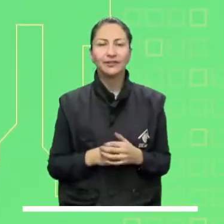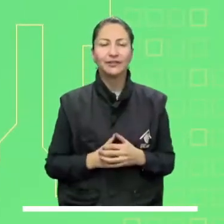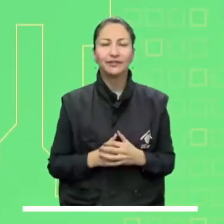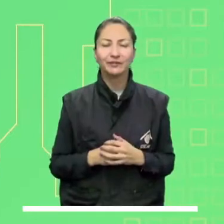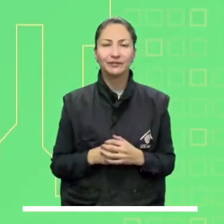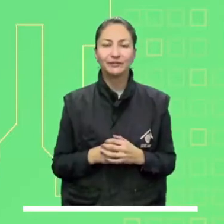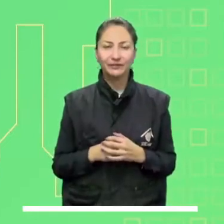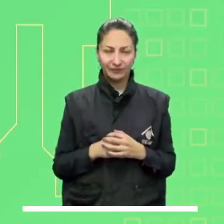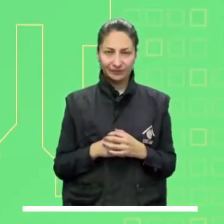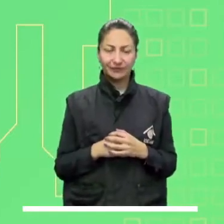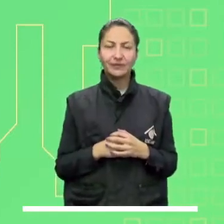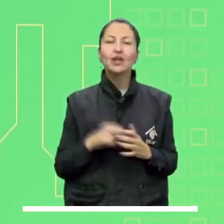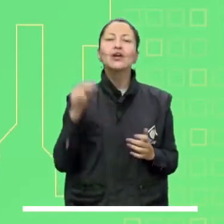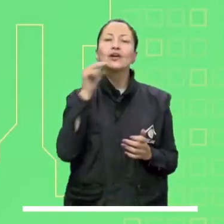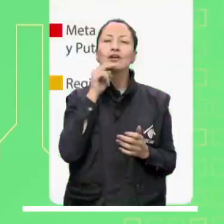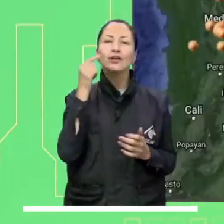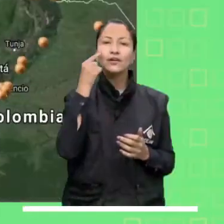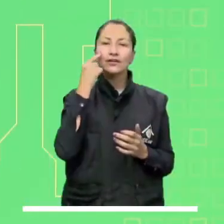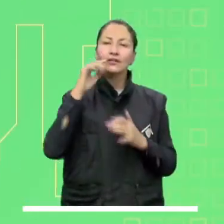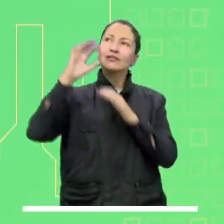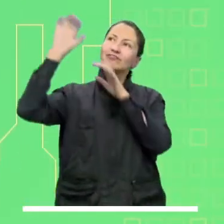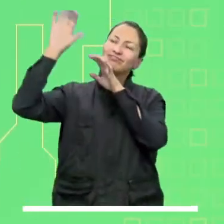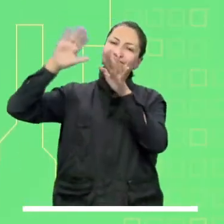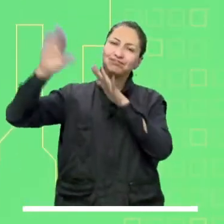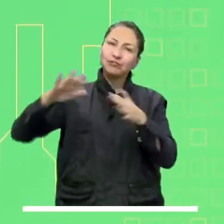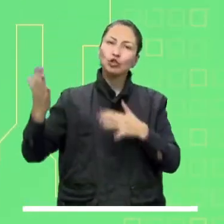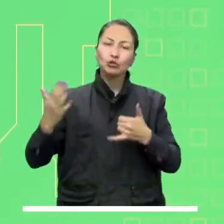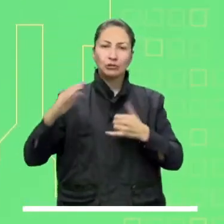Alerta naranja en las regiones Andina y Amazonía.